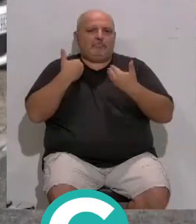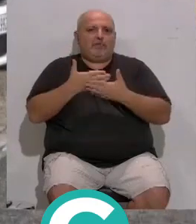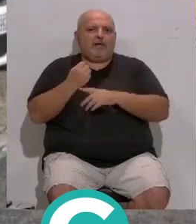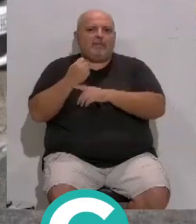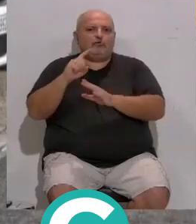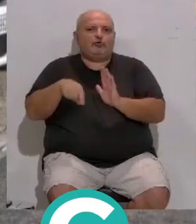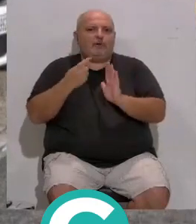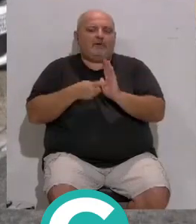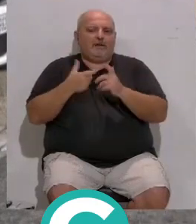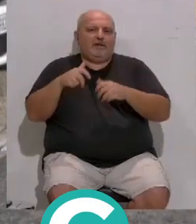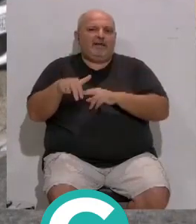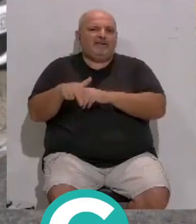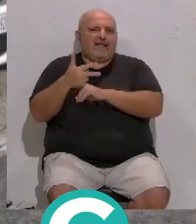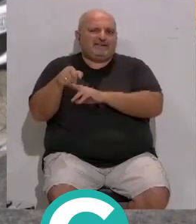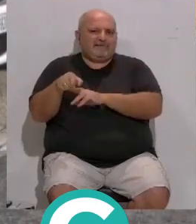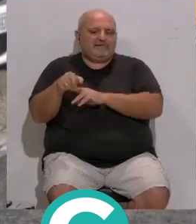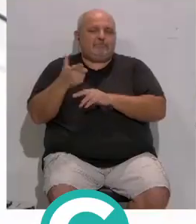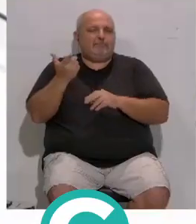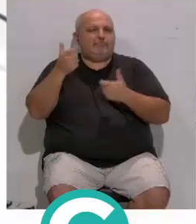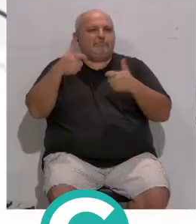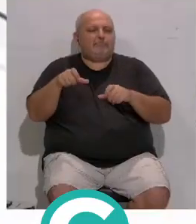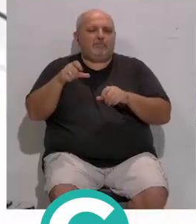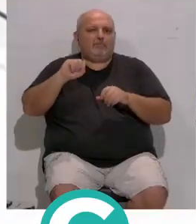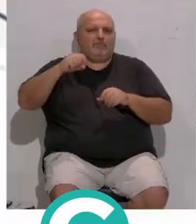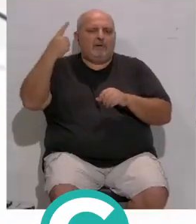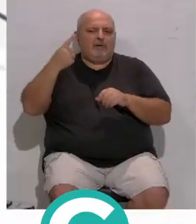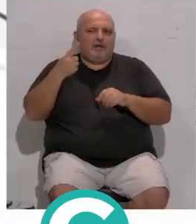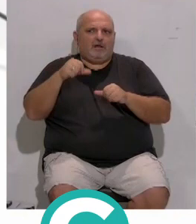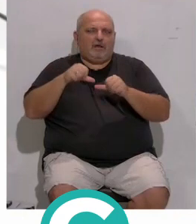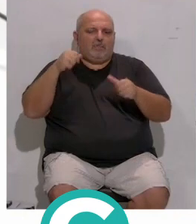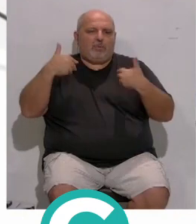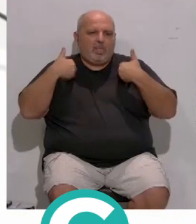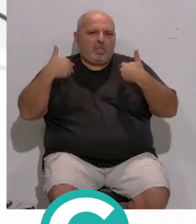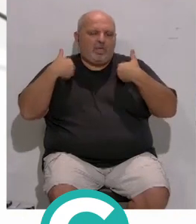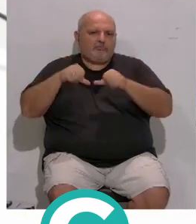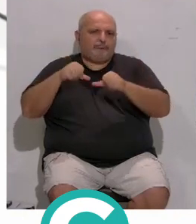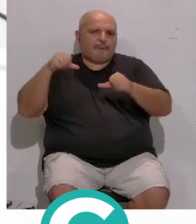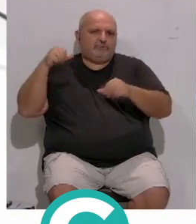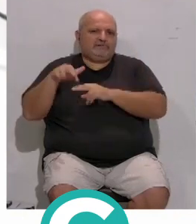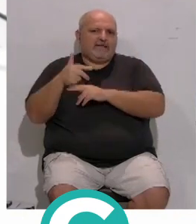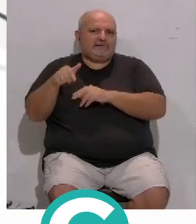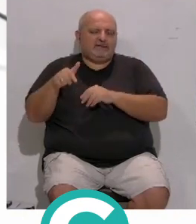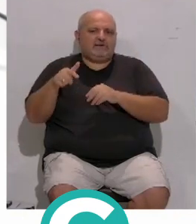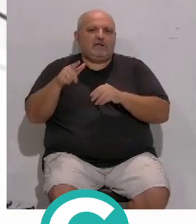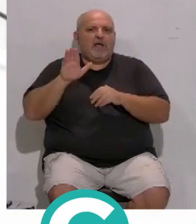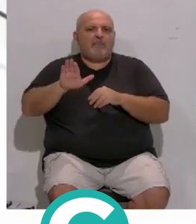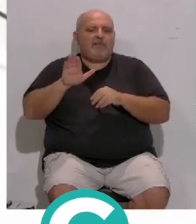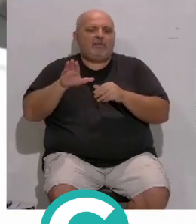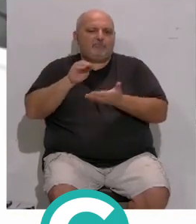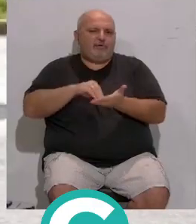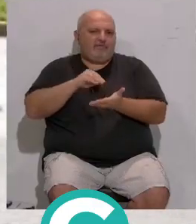apoyo total al sector del taxi... ...Villero asegura que se trata de uno de los gremios... ...más castigados por la pandemia... ...y en general amenazado